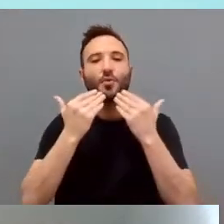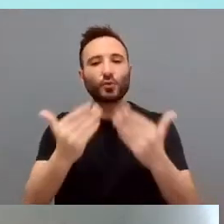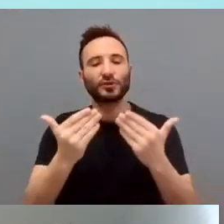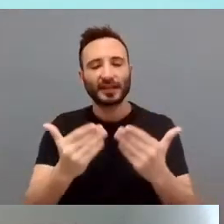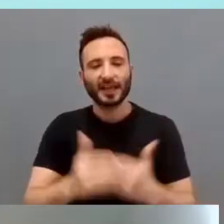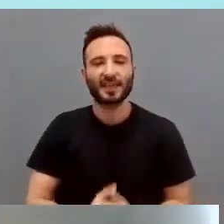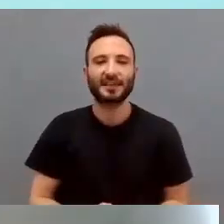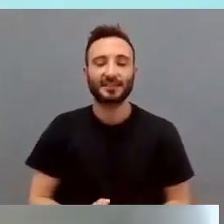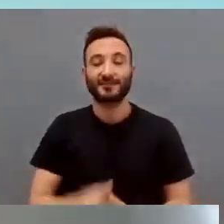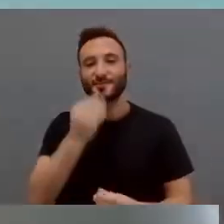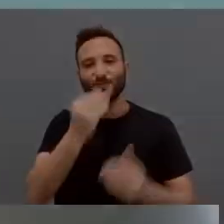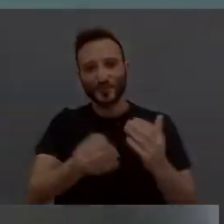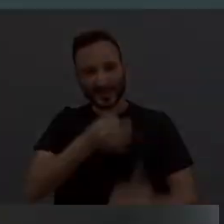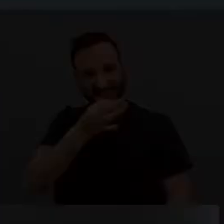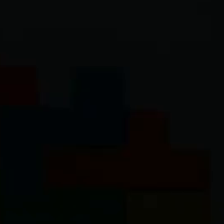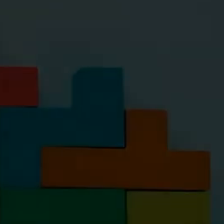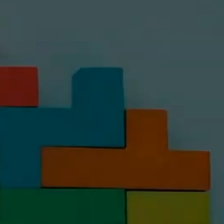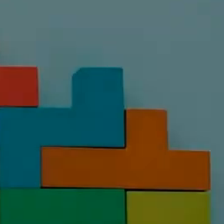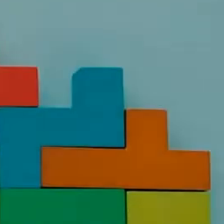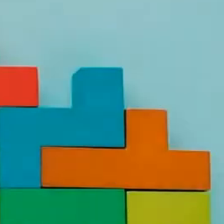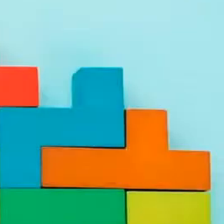gracias y buenas tardes.